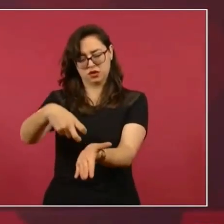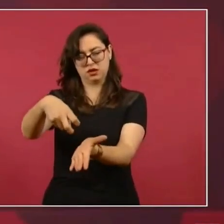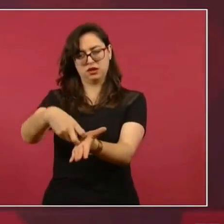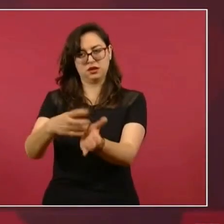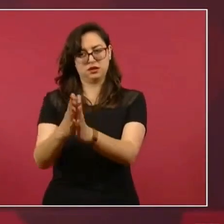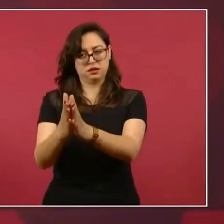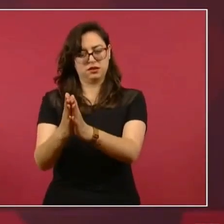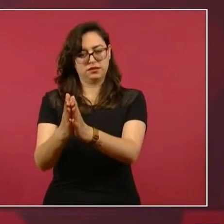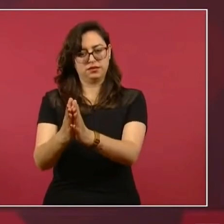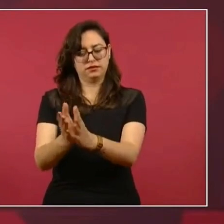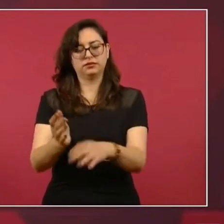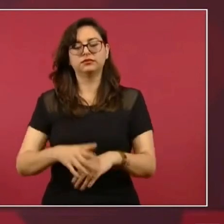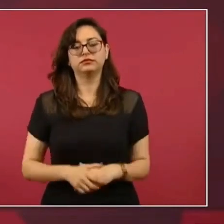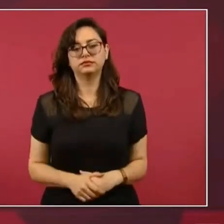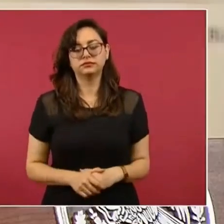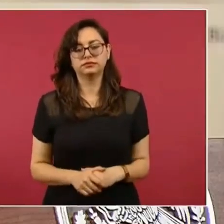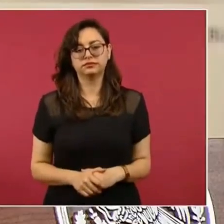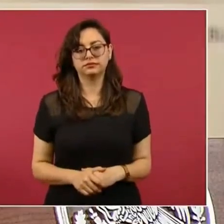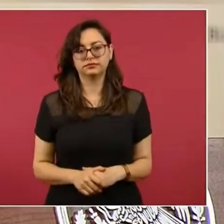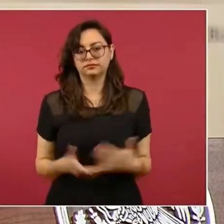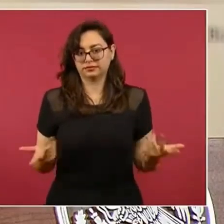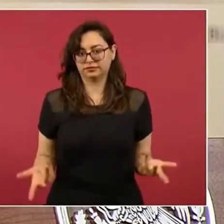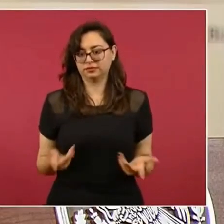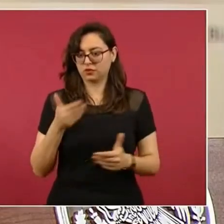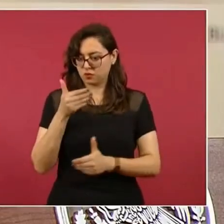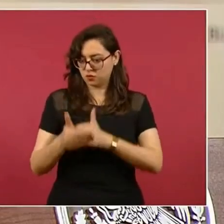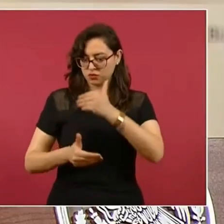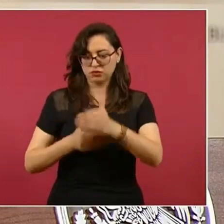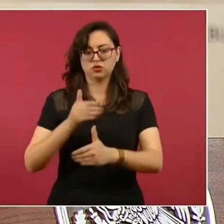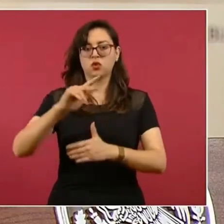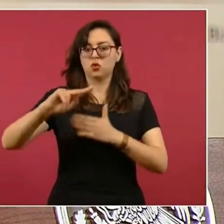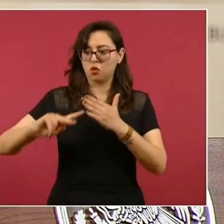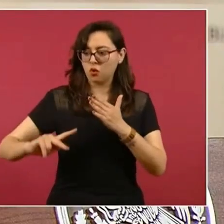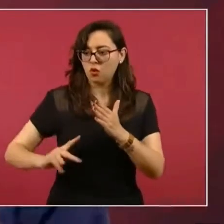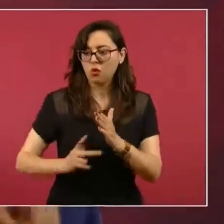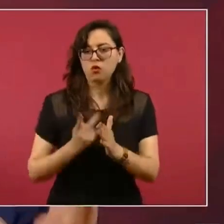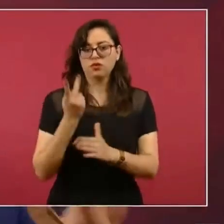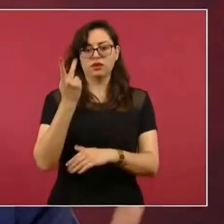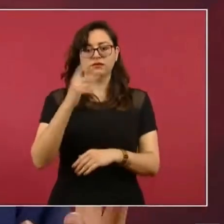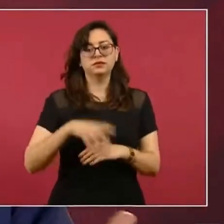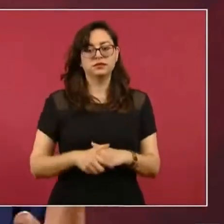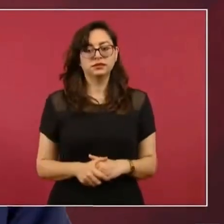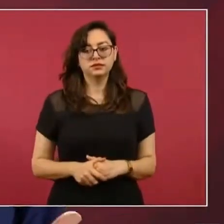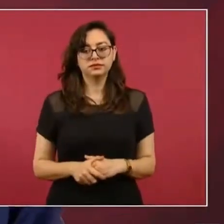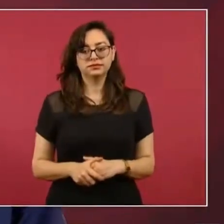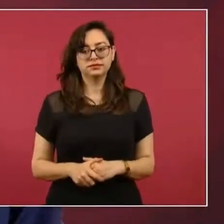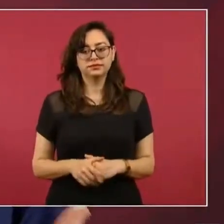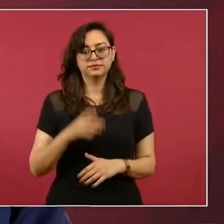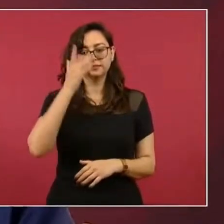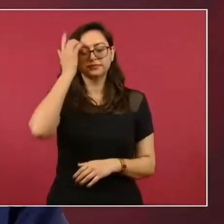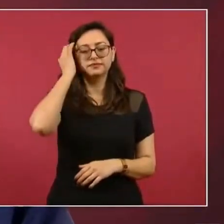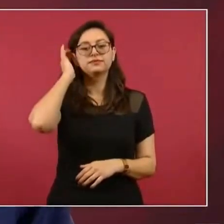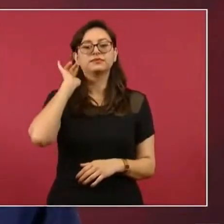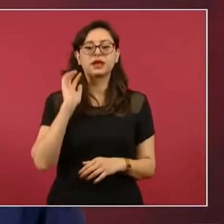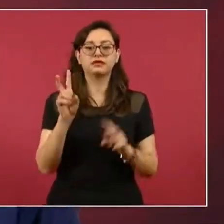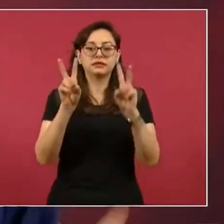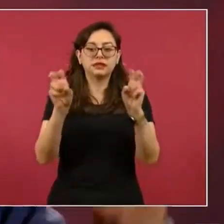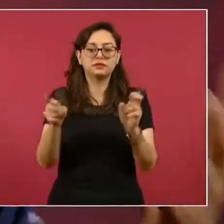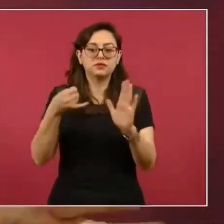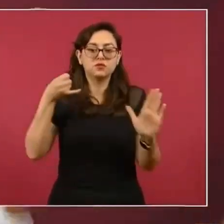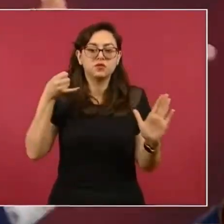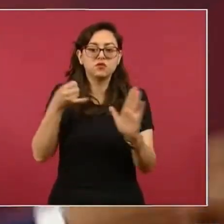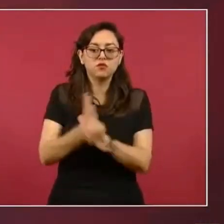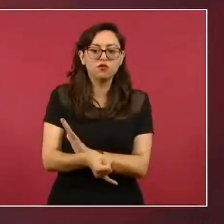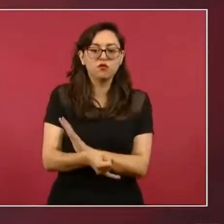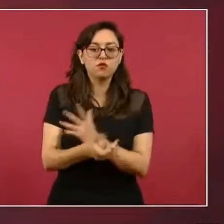reponer el proceso. Cuando se trata de un asunto de fondo. Que